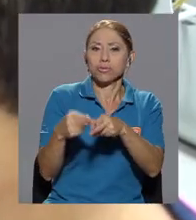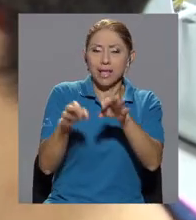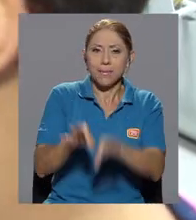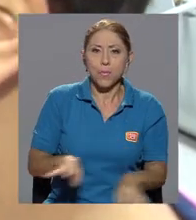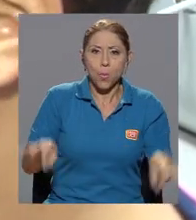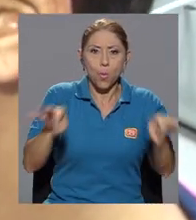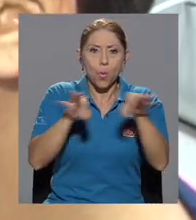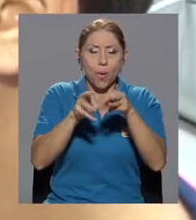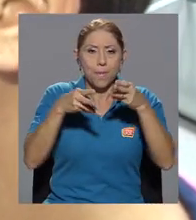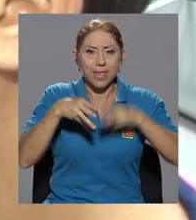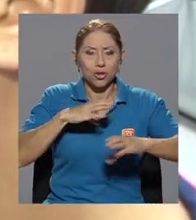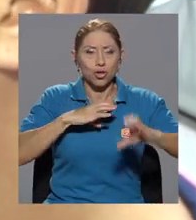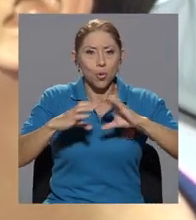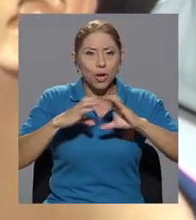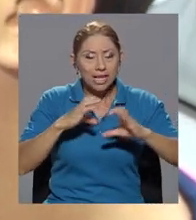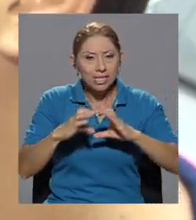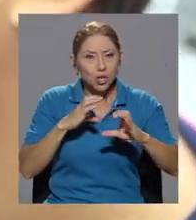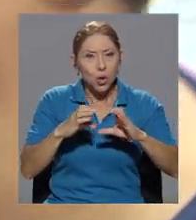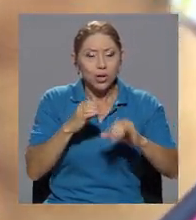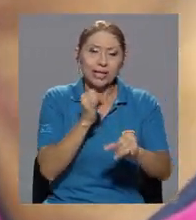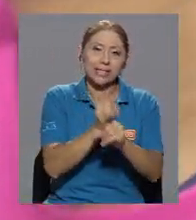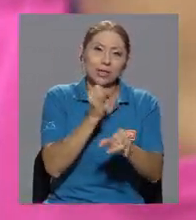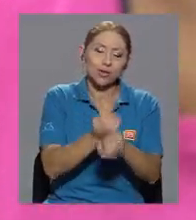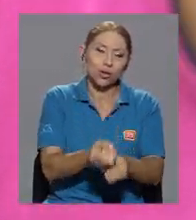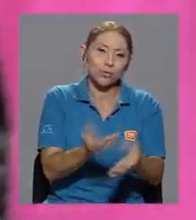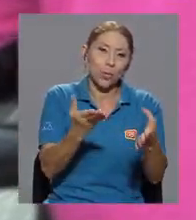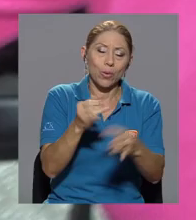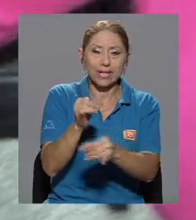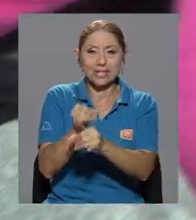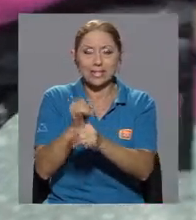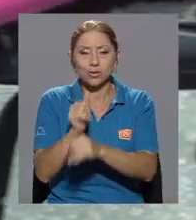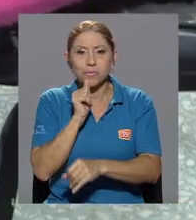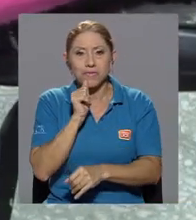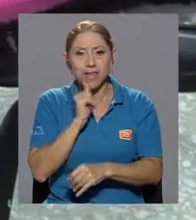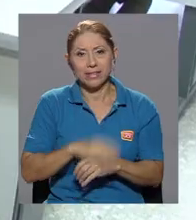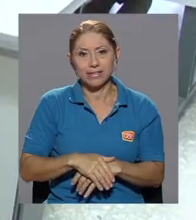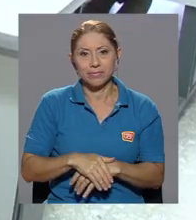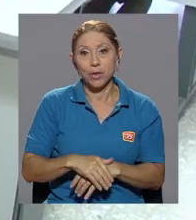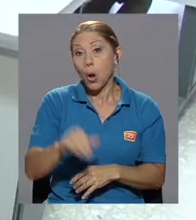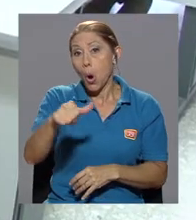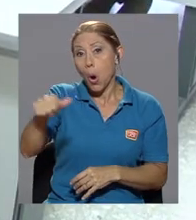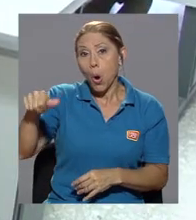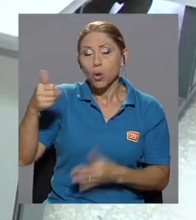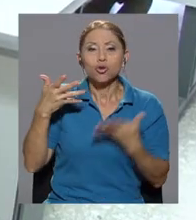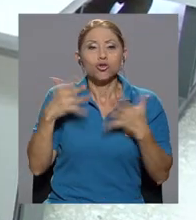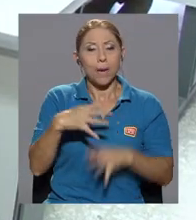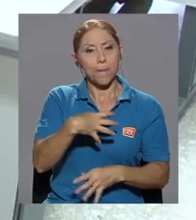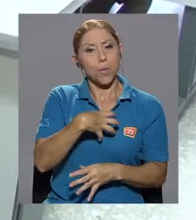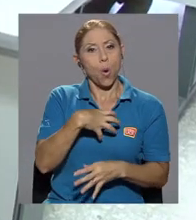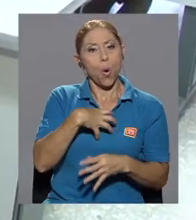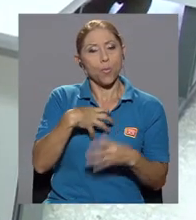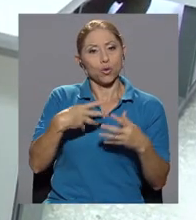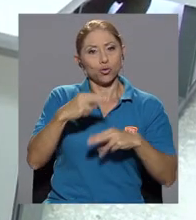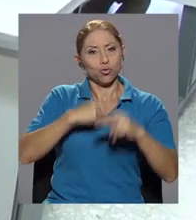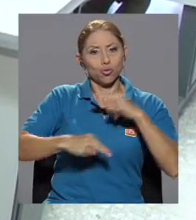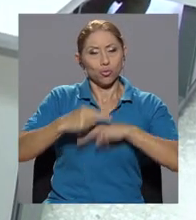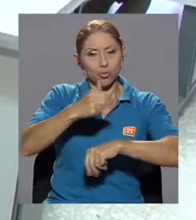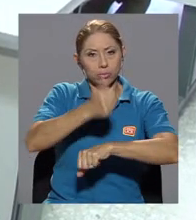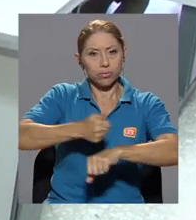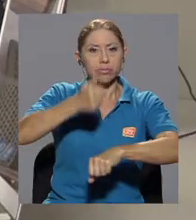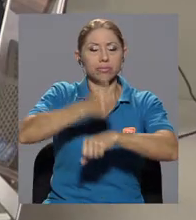comunicación en instituciones públicas y privadas, mientras que muchos otros han generado sus propios emprendimientos.